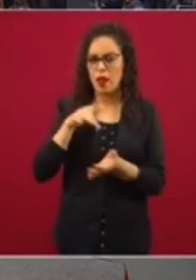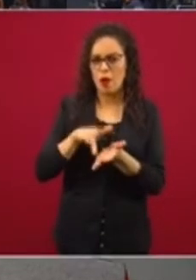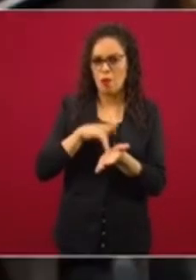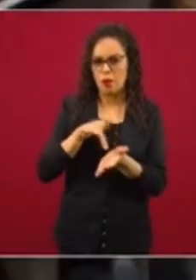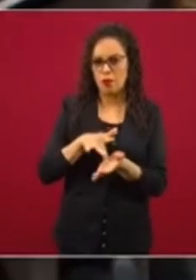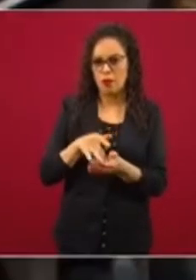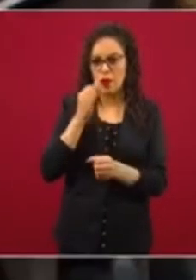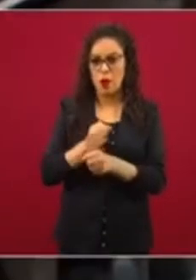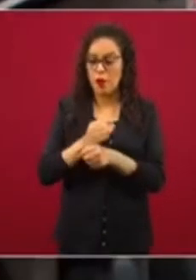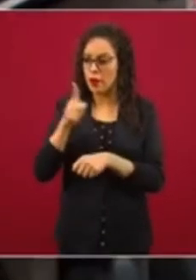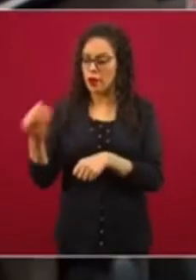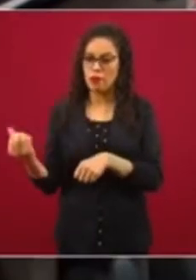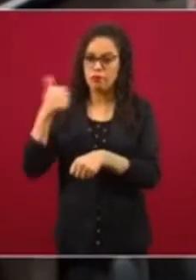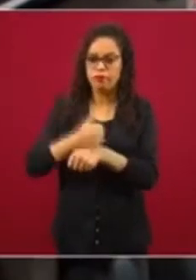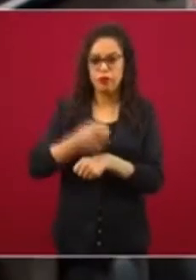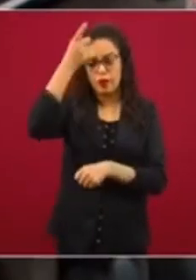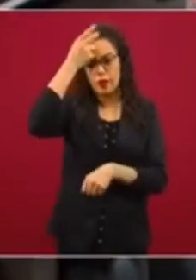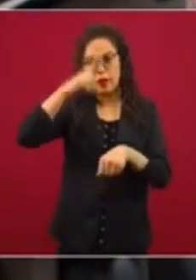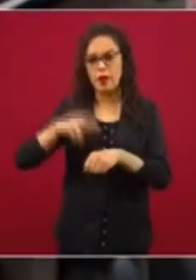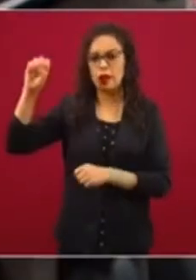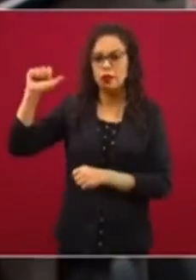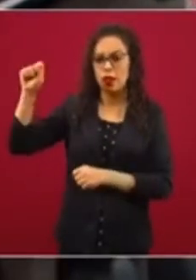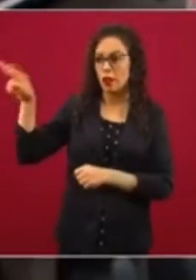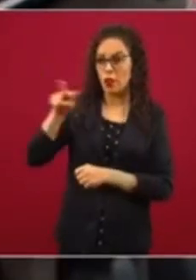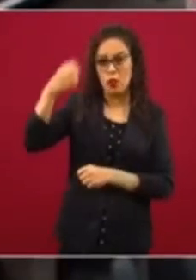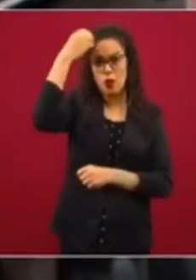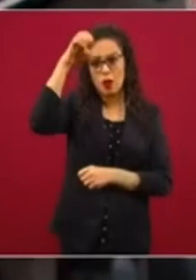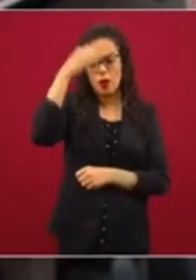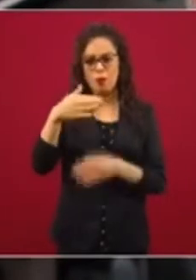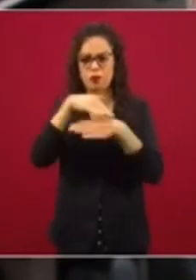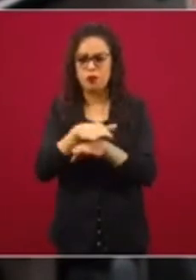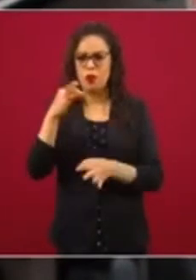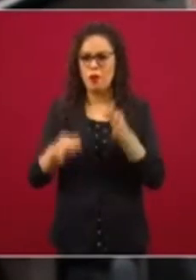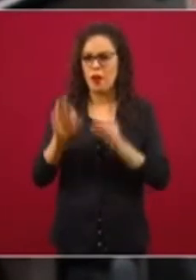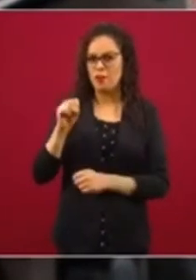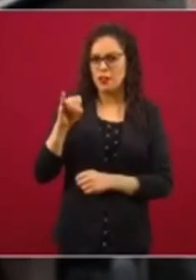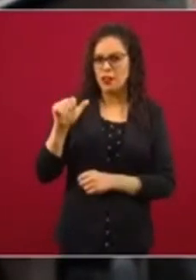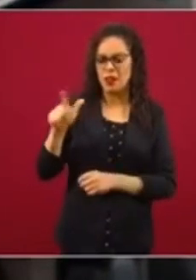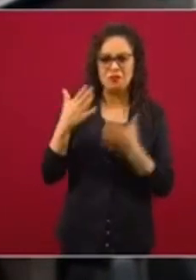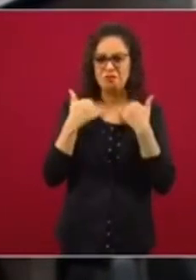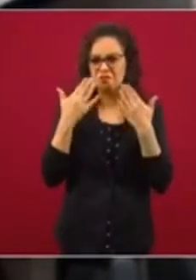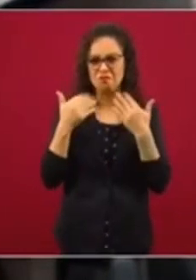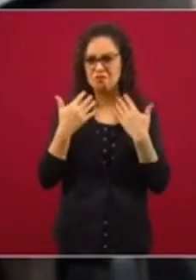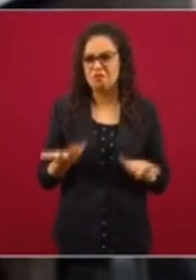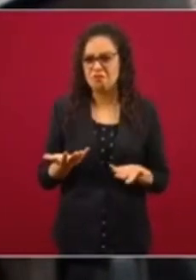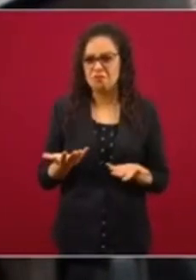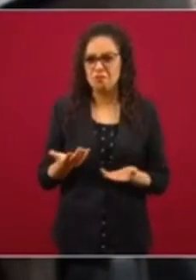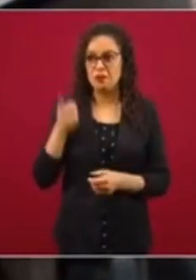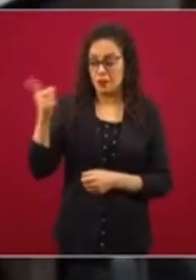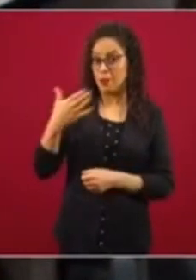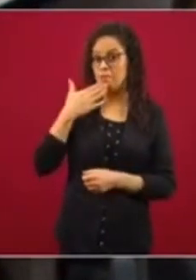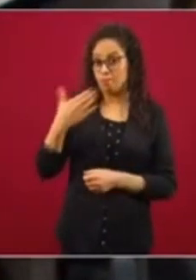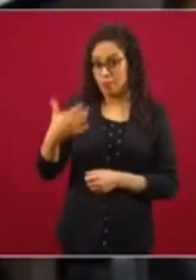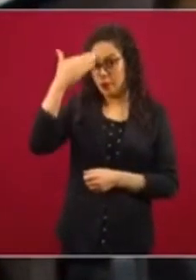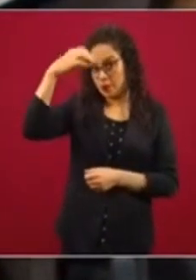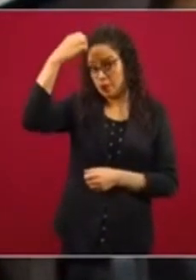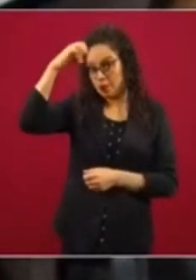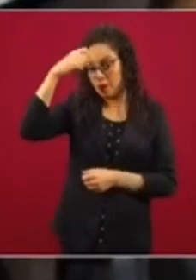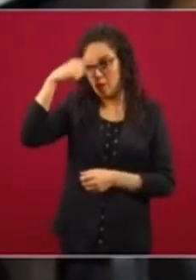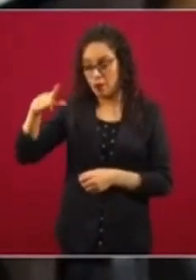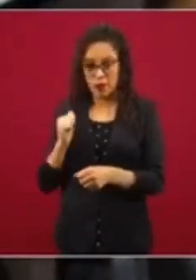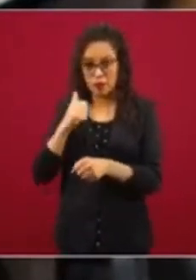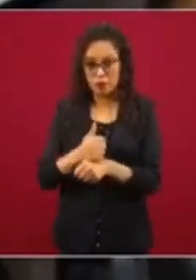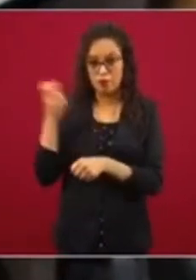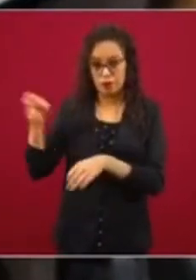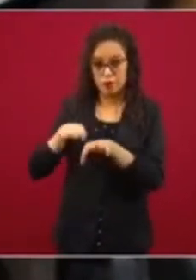directivos en el SAT. Ninguno de los dos tiene experiencia en temas fiscales y yo quería preguntarles si están preparados para esos puestos o por qué se tomó la decisión de